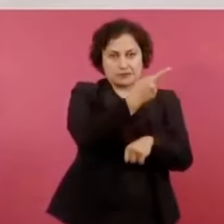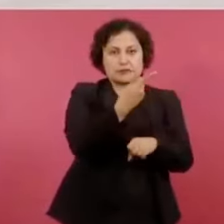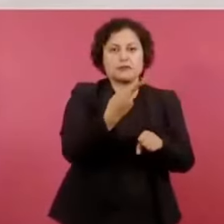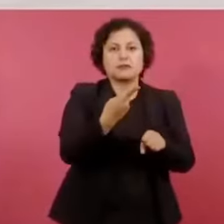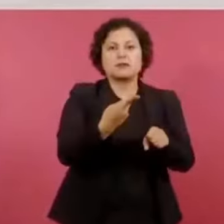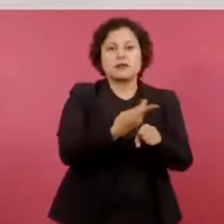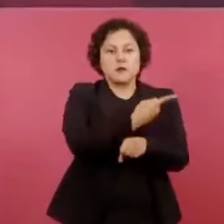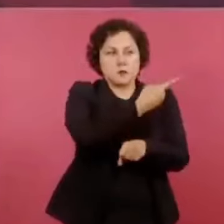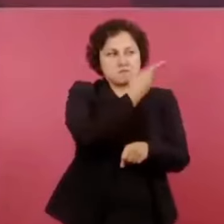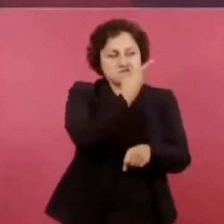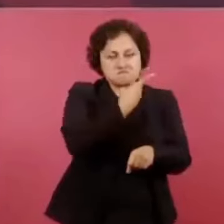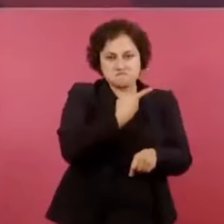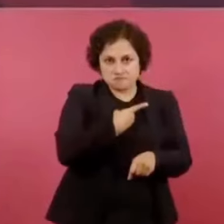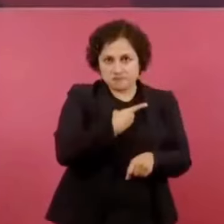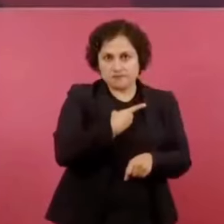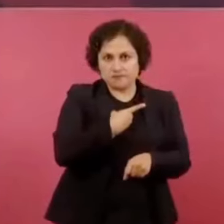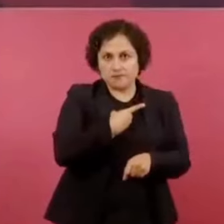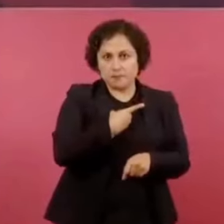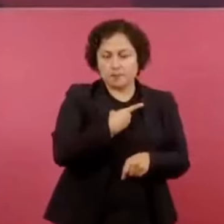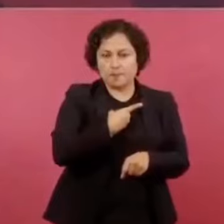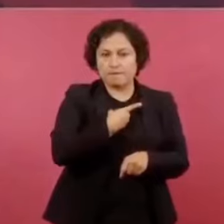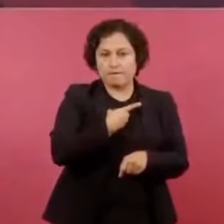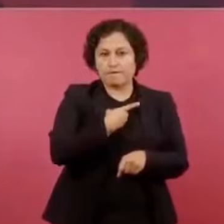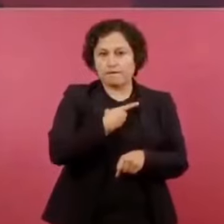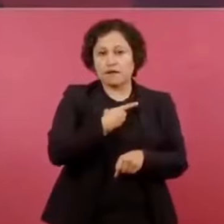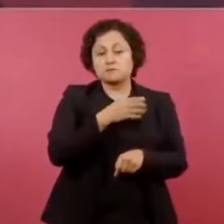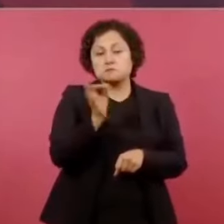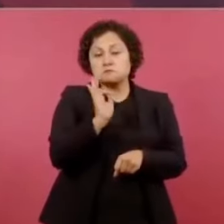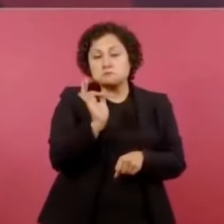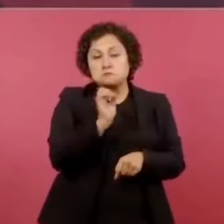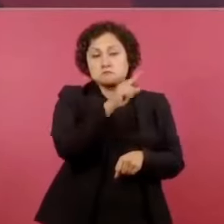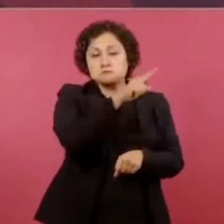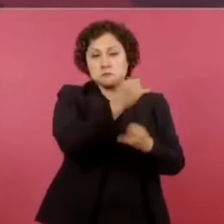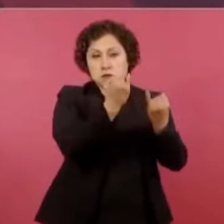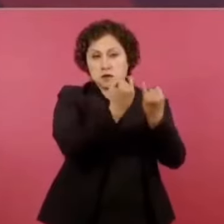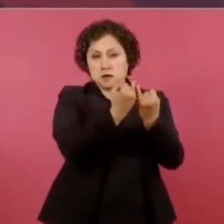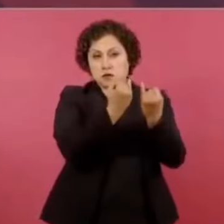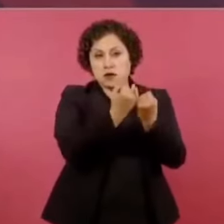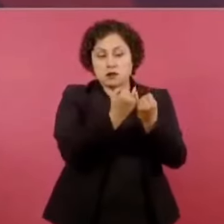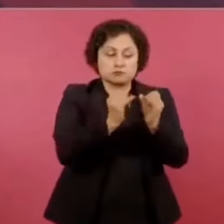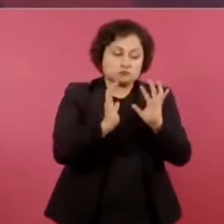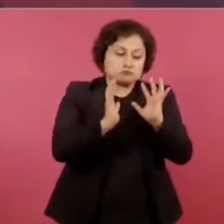el dejarlos